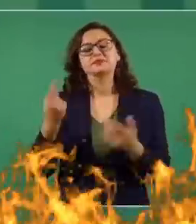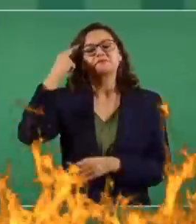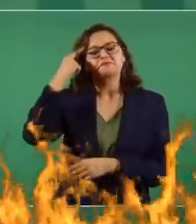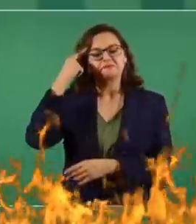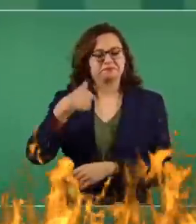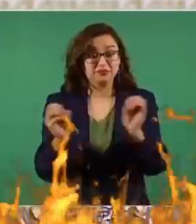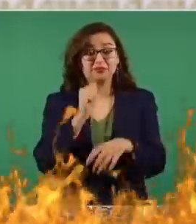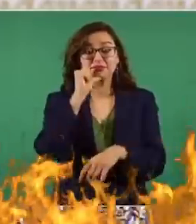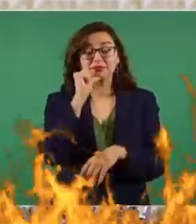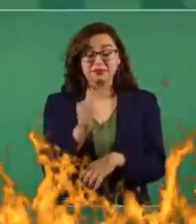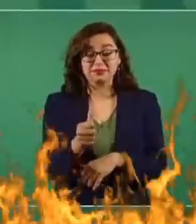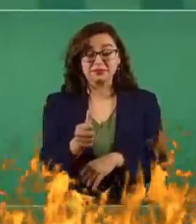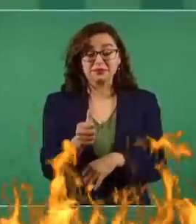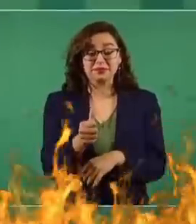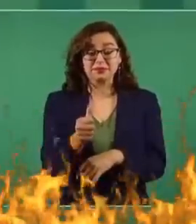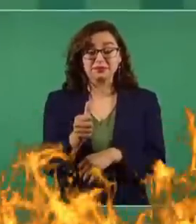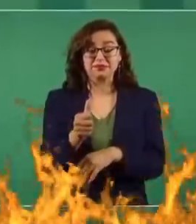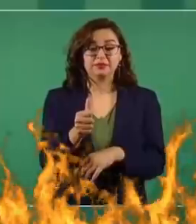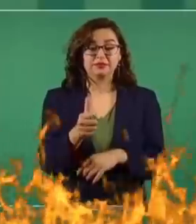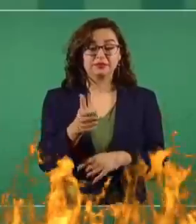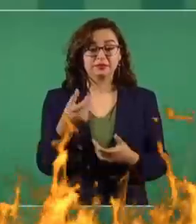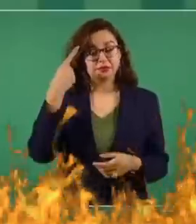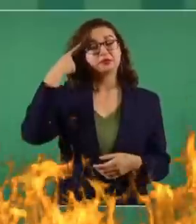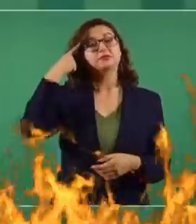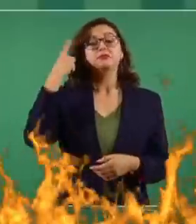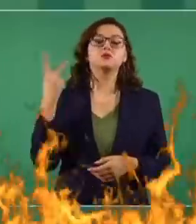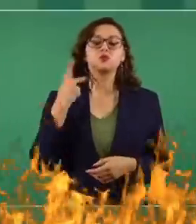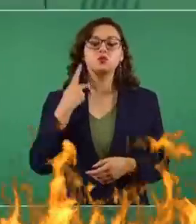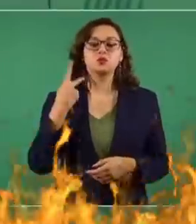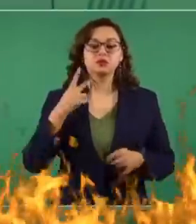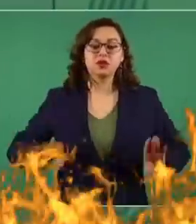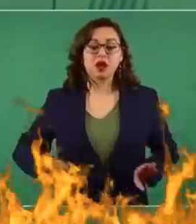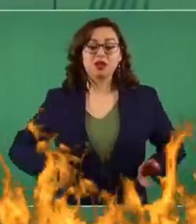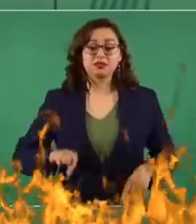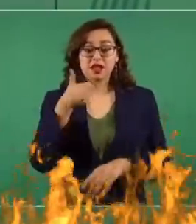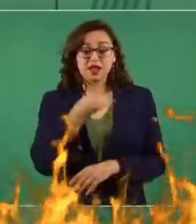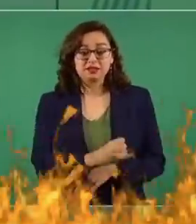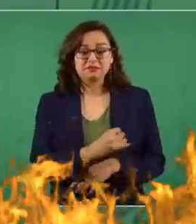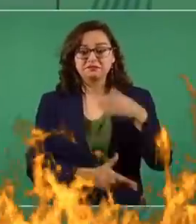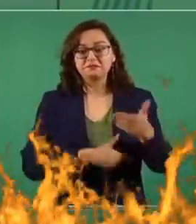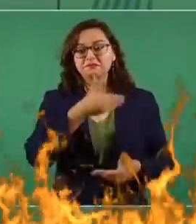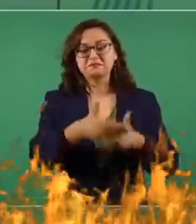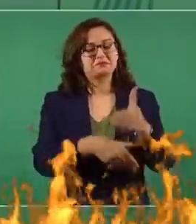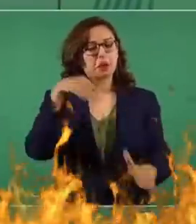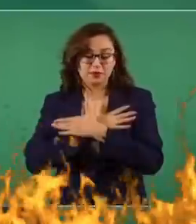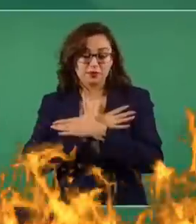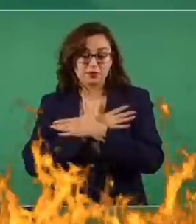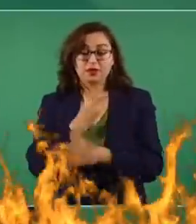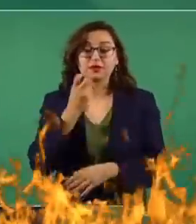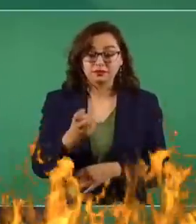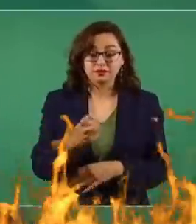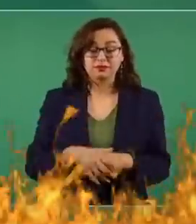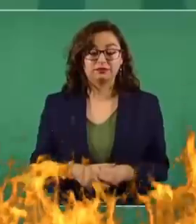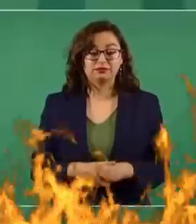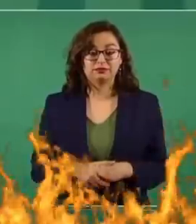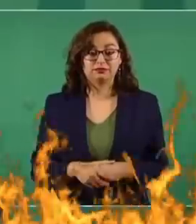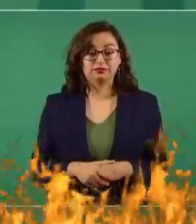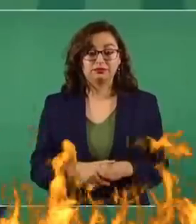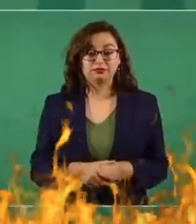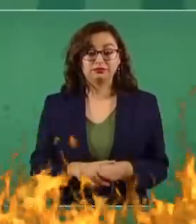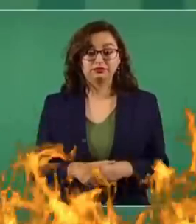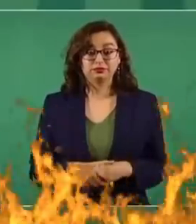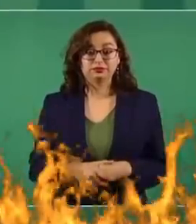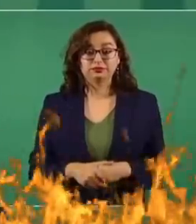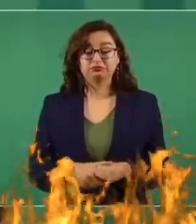que se busca es el poder por el poder, el que se piense político, de esa forma, está condenado a fracasar. Ahora, si no se le tiene amor al pueblo,